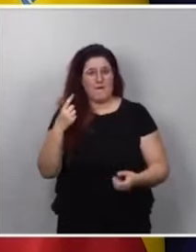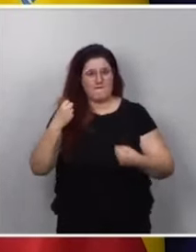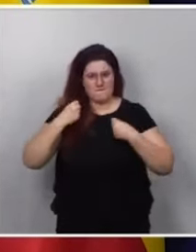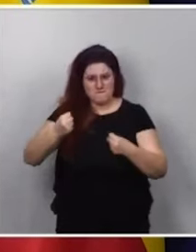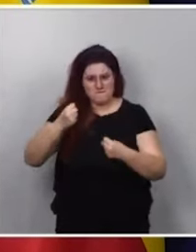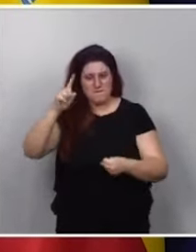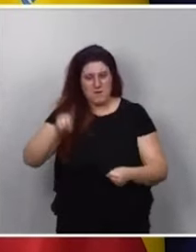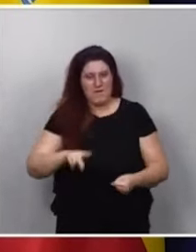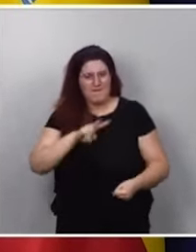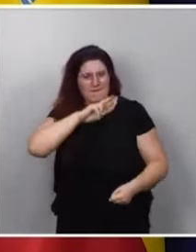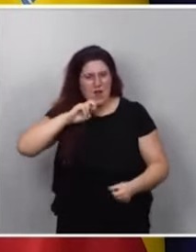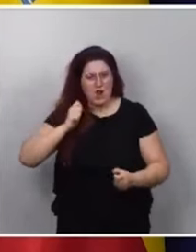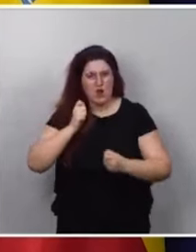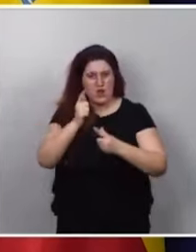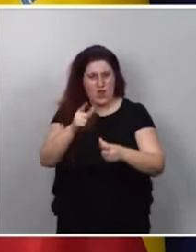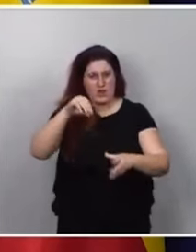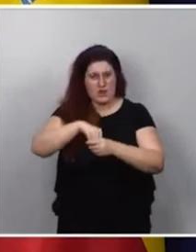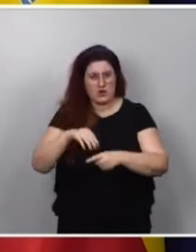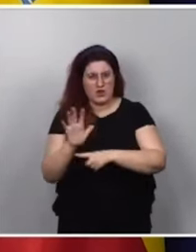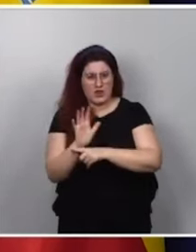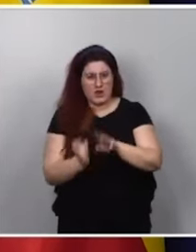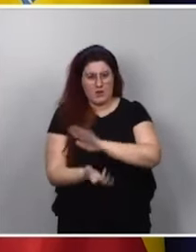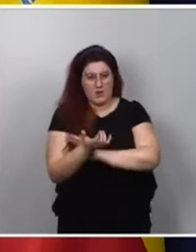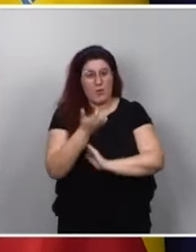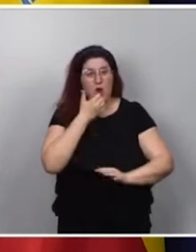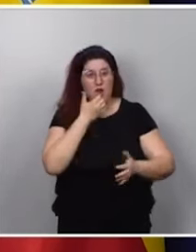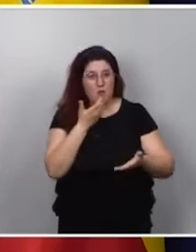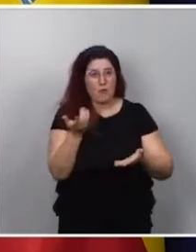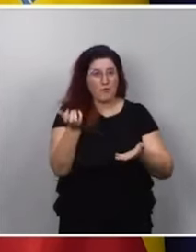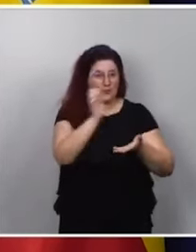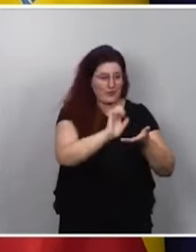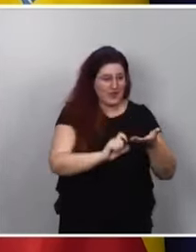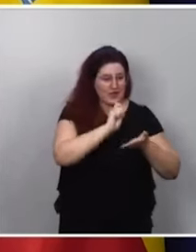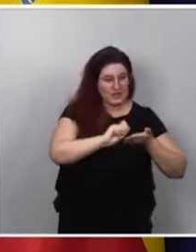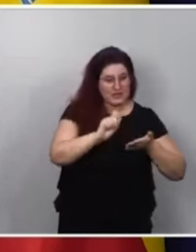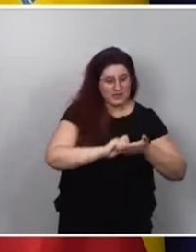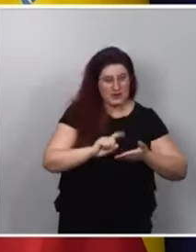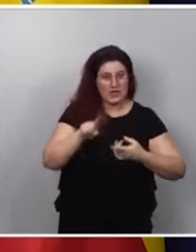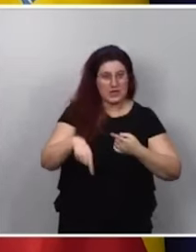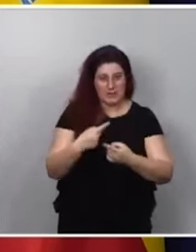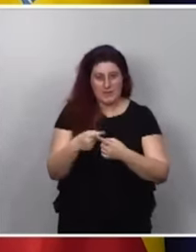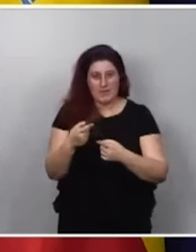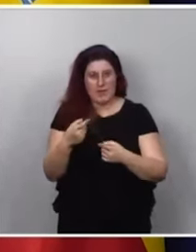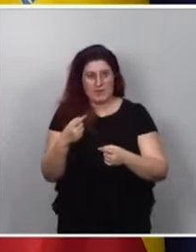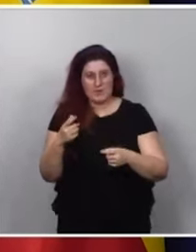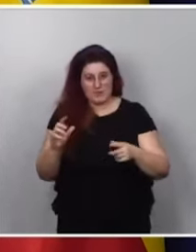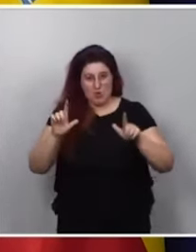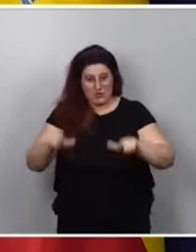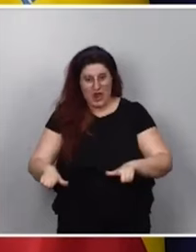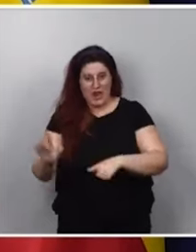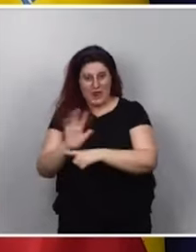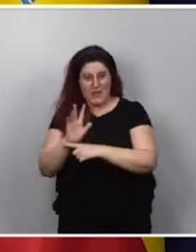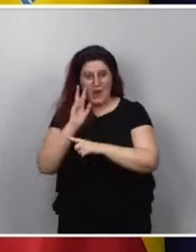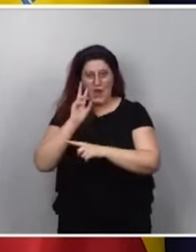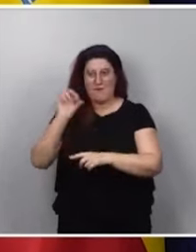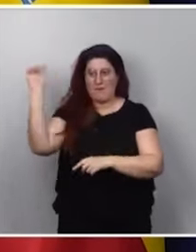de valor de la producción cinematográfica, desde la escritura de guiones hasta la exhibición de las películas en las salas de cine. Por lo tanto, es